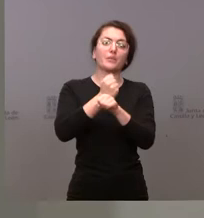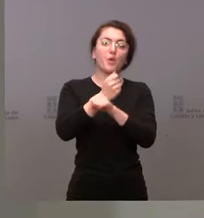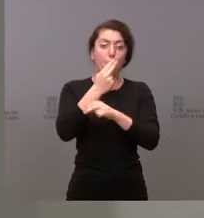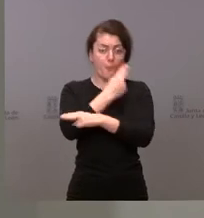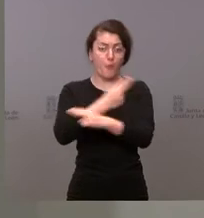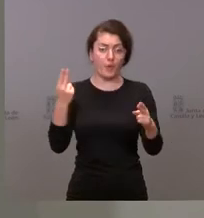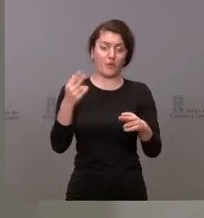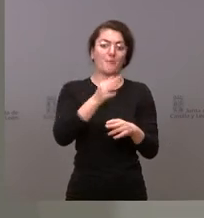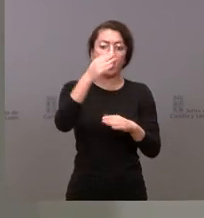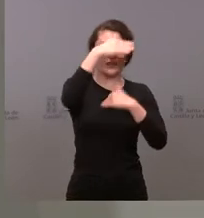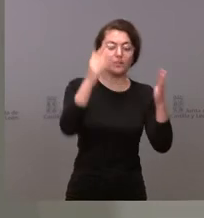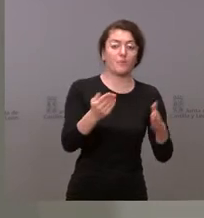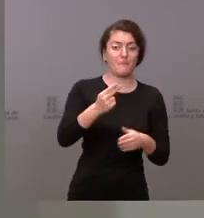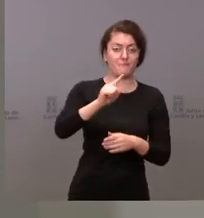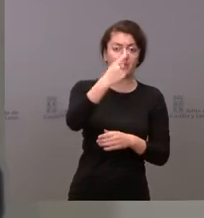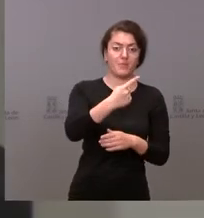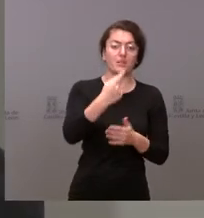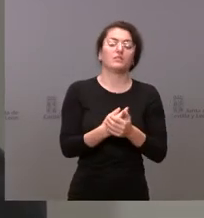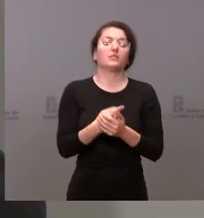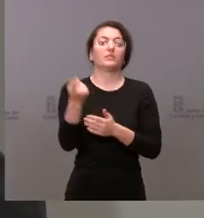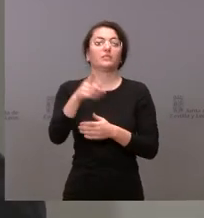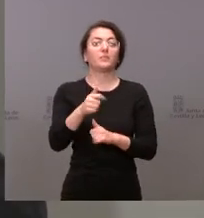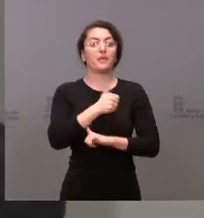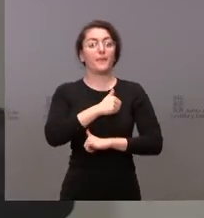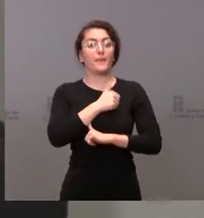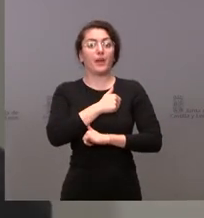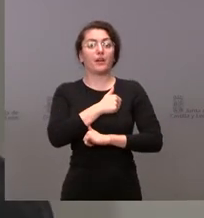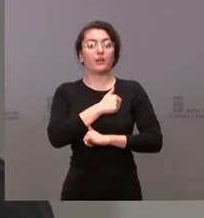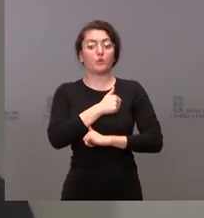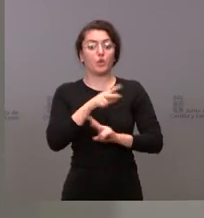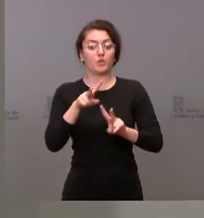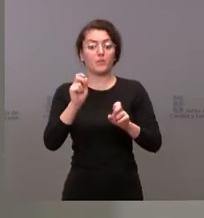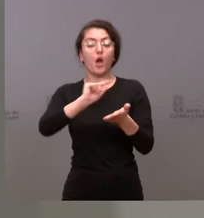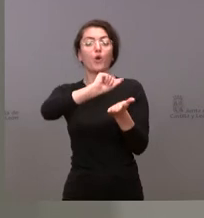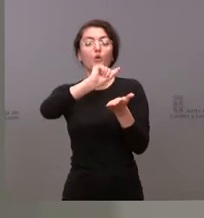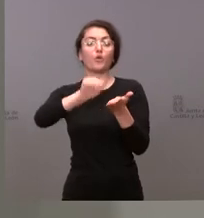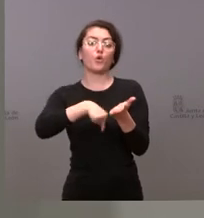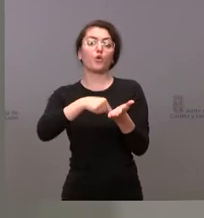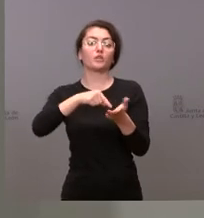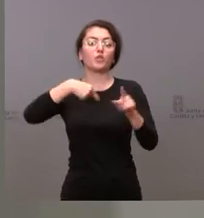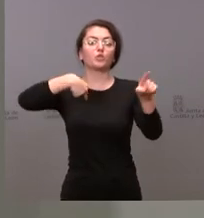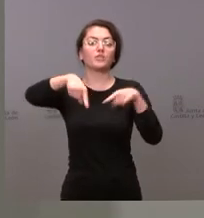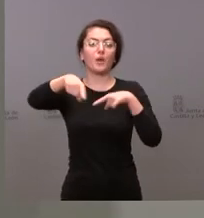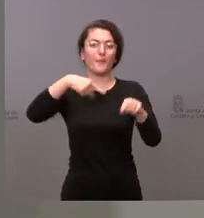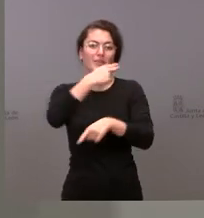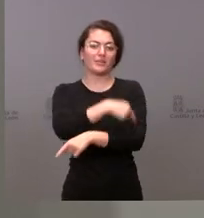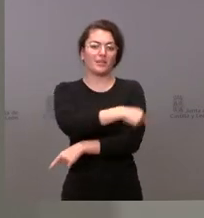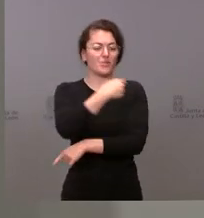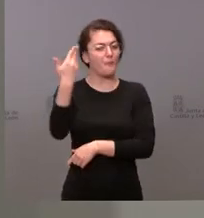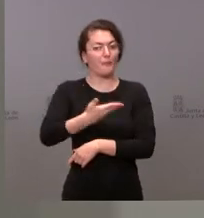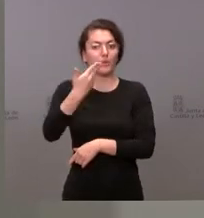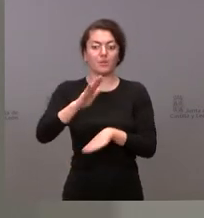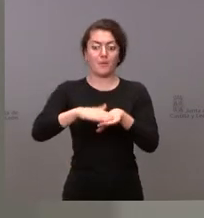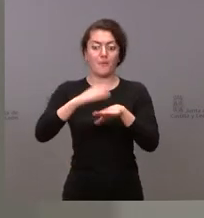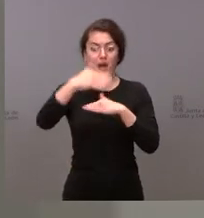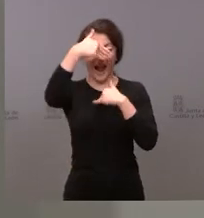estamos también pendientes del nuevo contrato de transporte sanitario que es muy importante para nuestra reforma